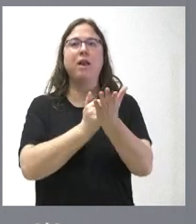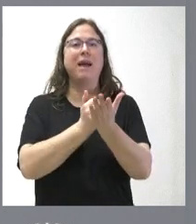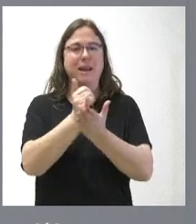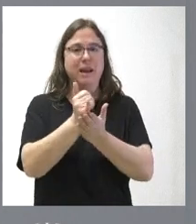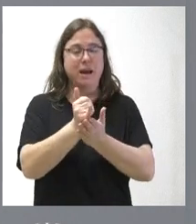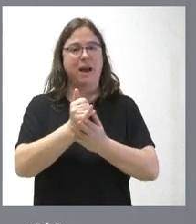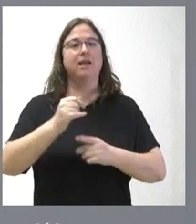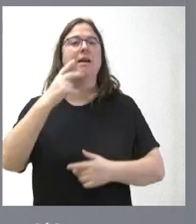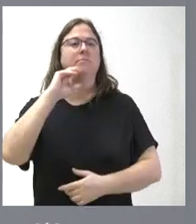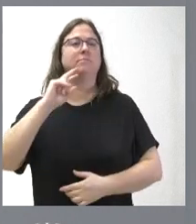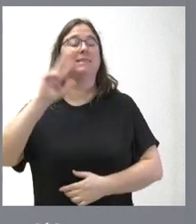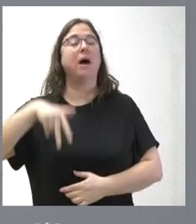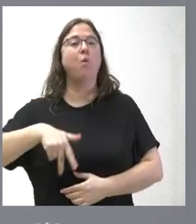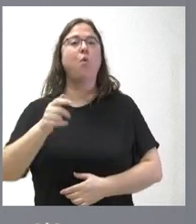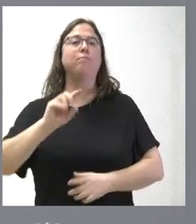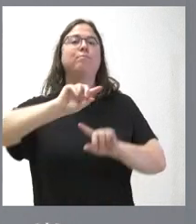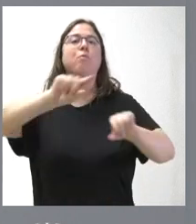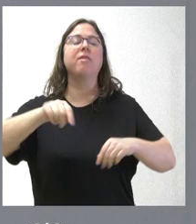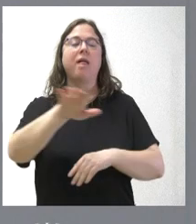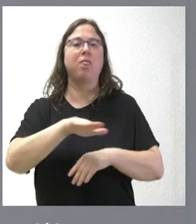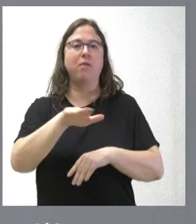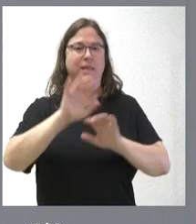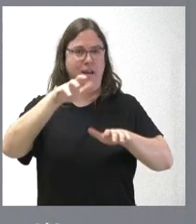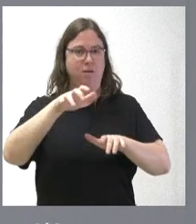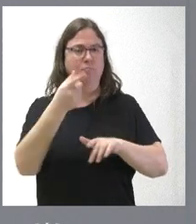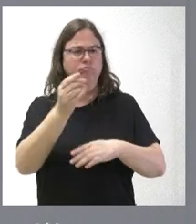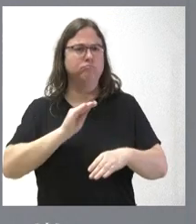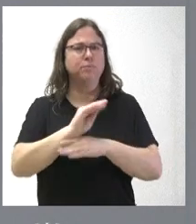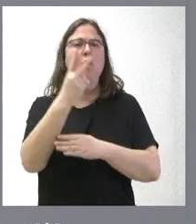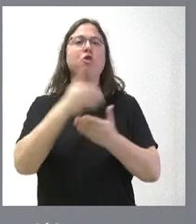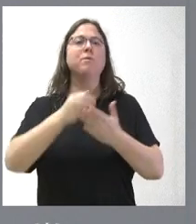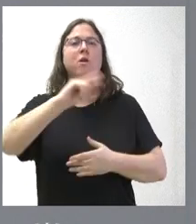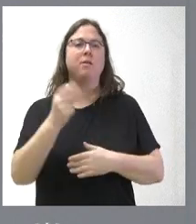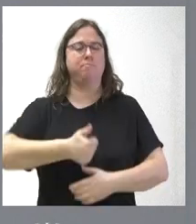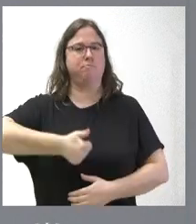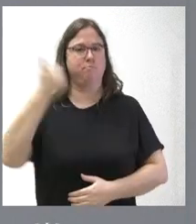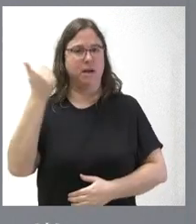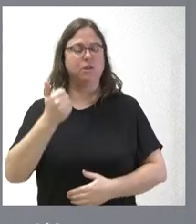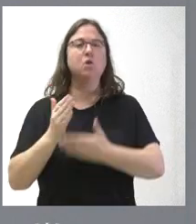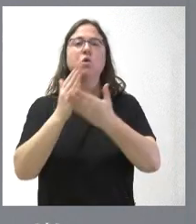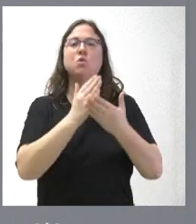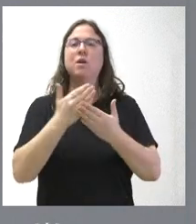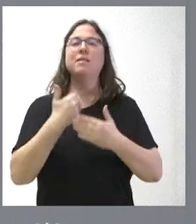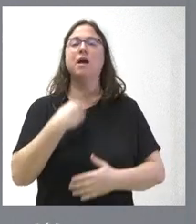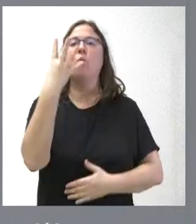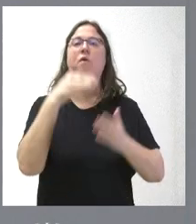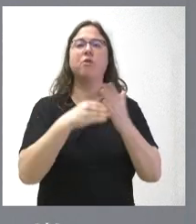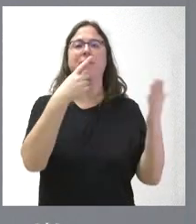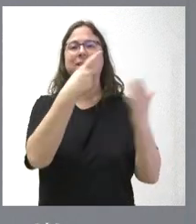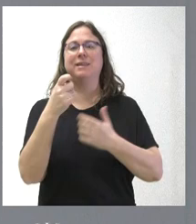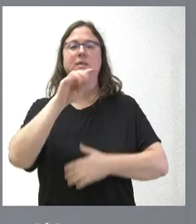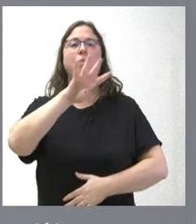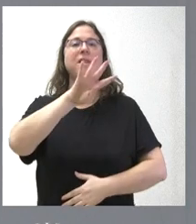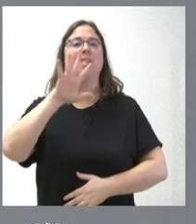y Sagún de la provincia de León. Estamos hablando de una inversión de más de dos millones de euros, una superficie de 4.645